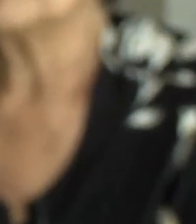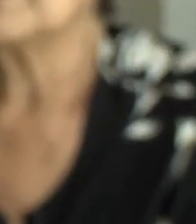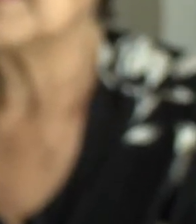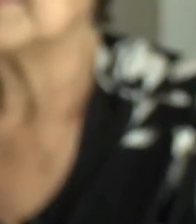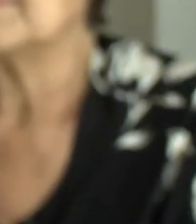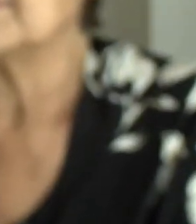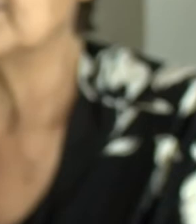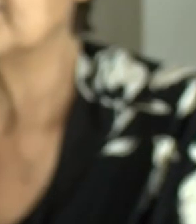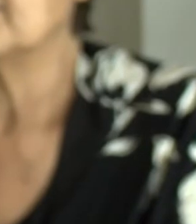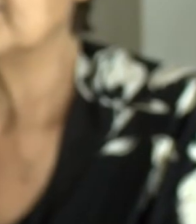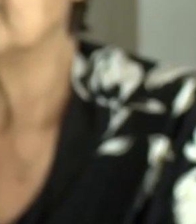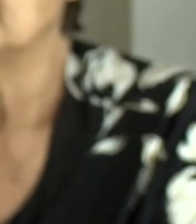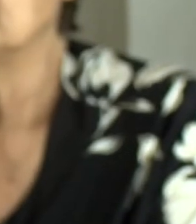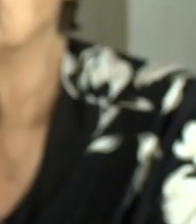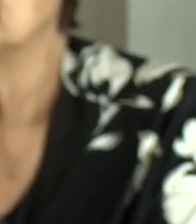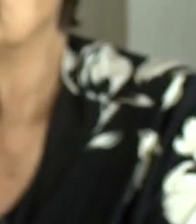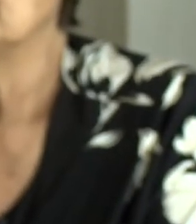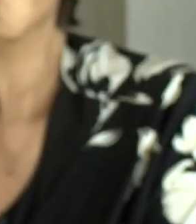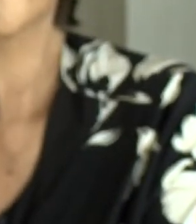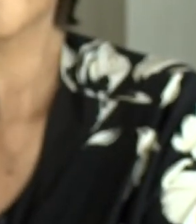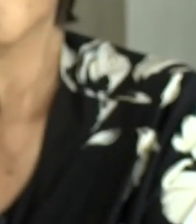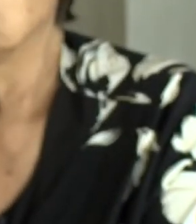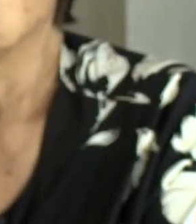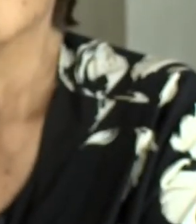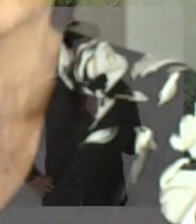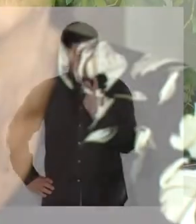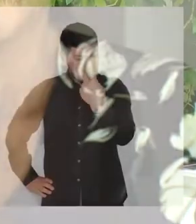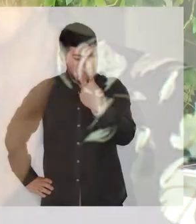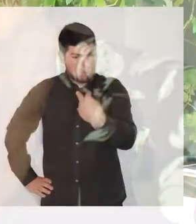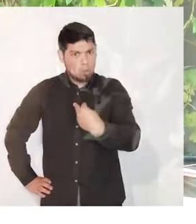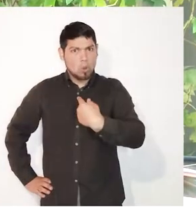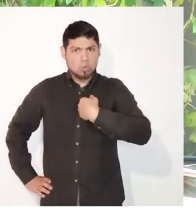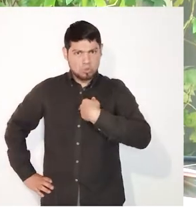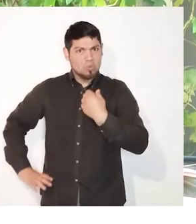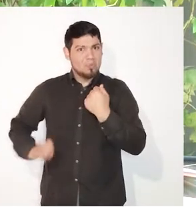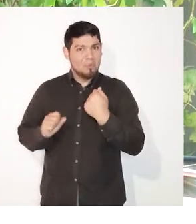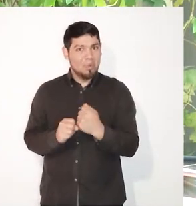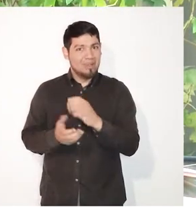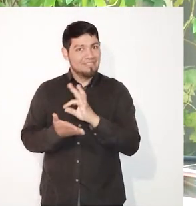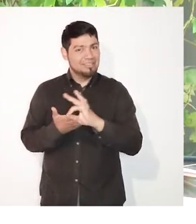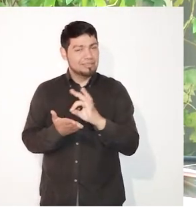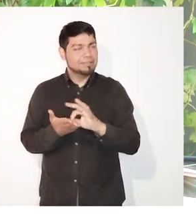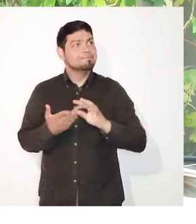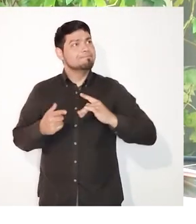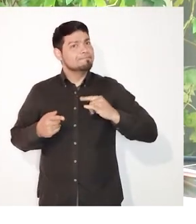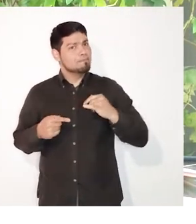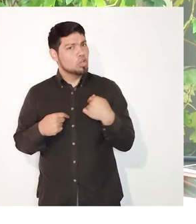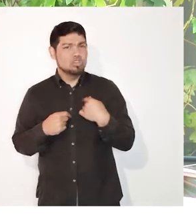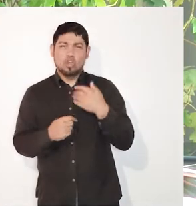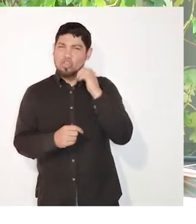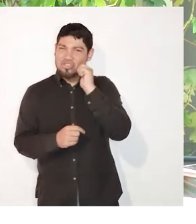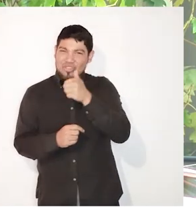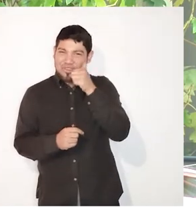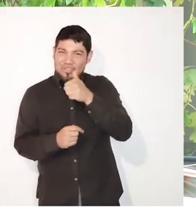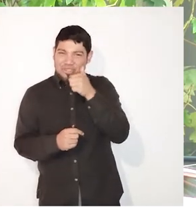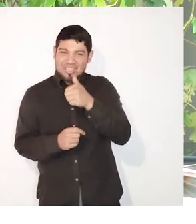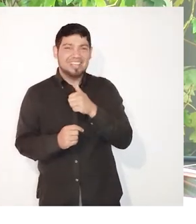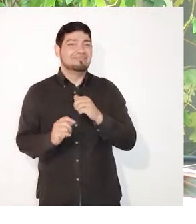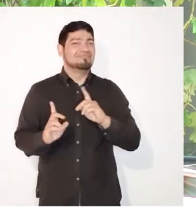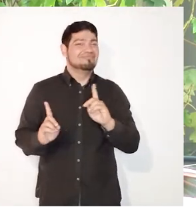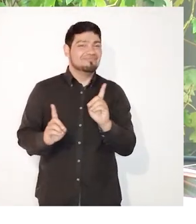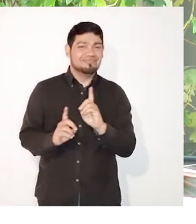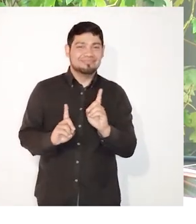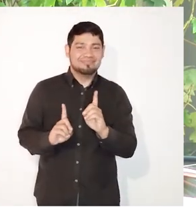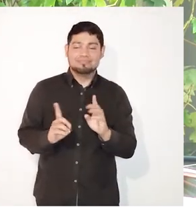Y me di cuenta que realmente tenía condiciones para escribir. Y de ahí he seguido escribiendo esporádicamente, no escribo todos los días, no